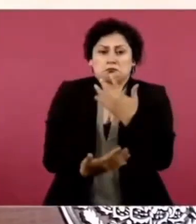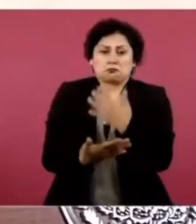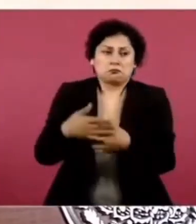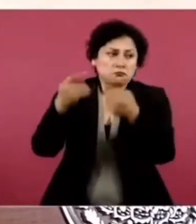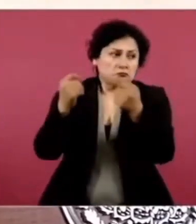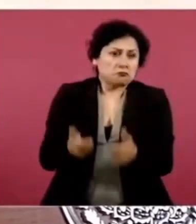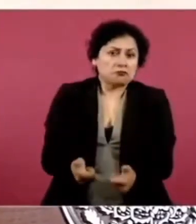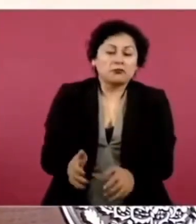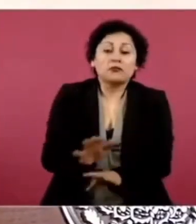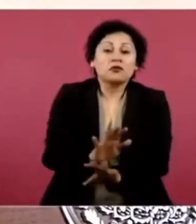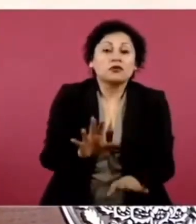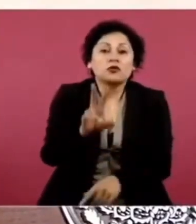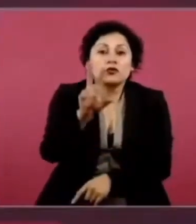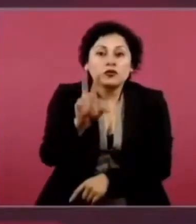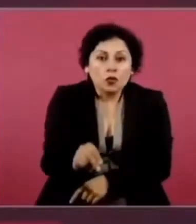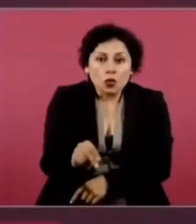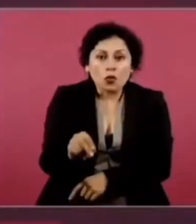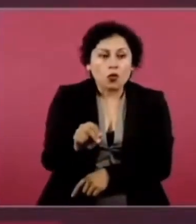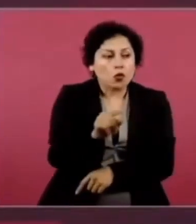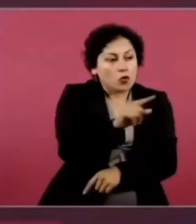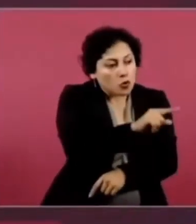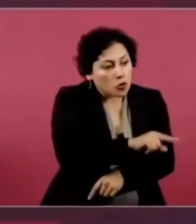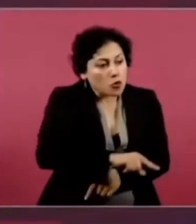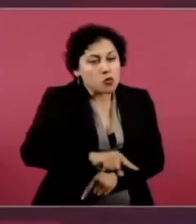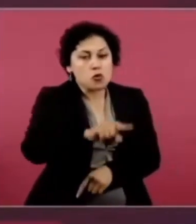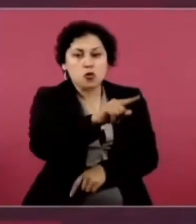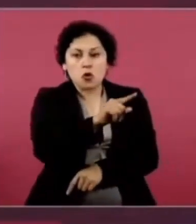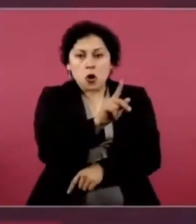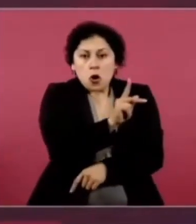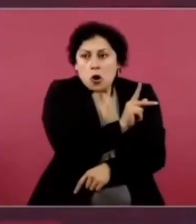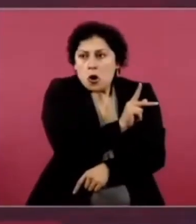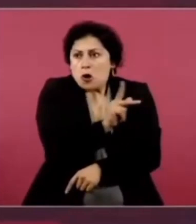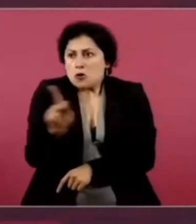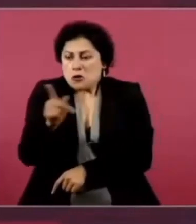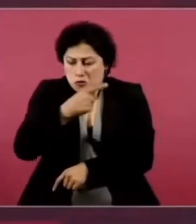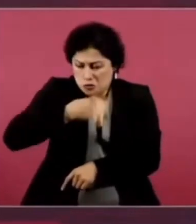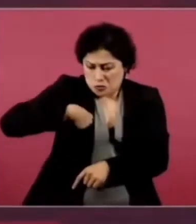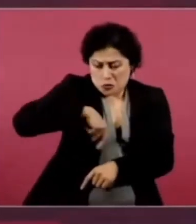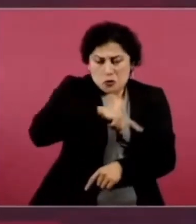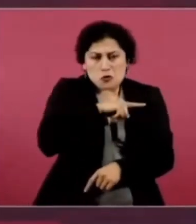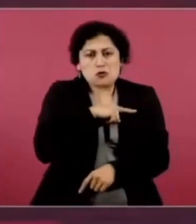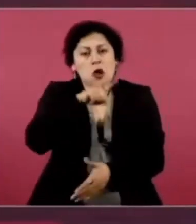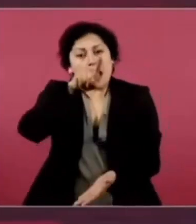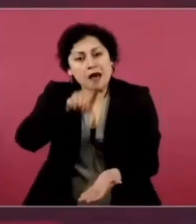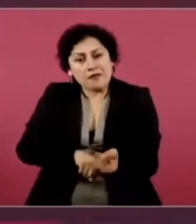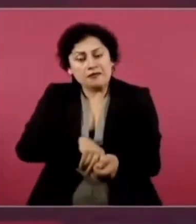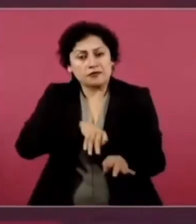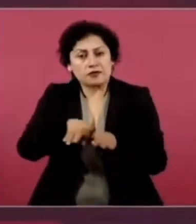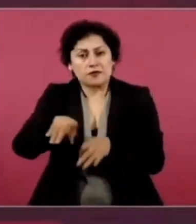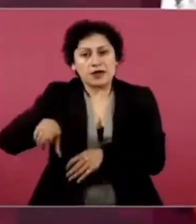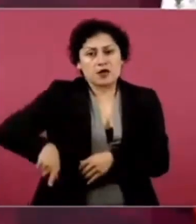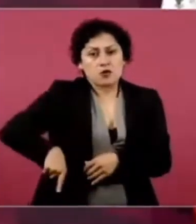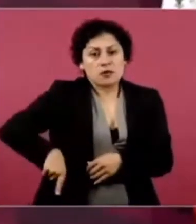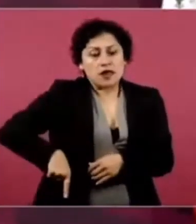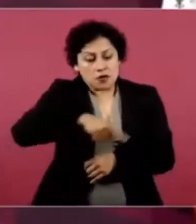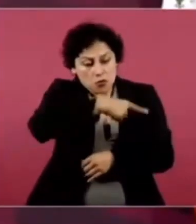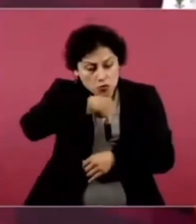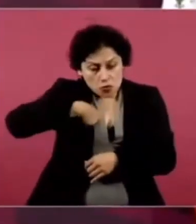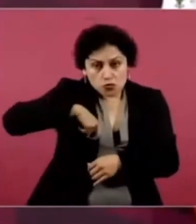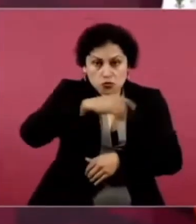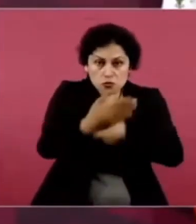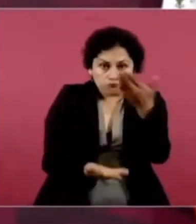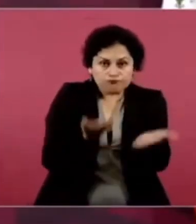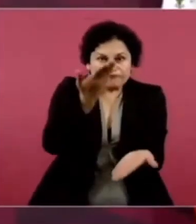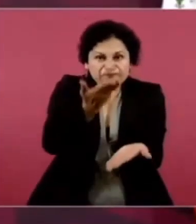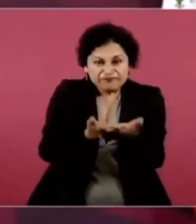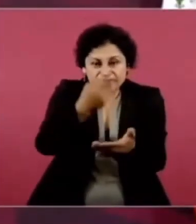Todos los servidores públicos. Tenemos la obligación de informarle al pueblo. Garantizar